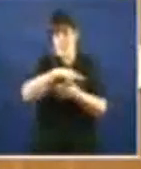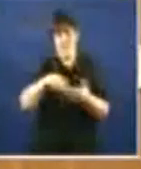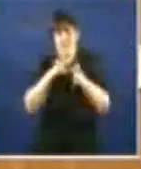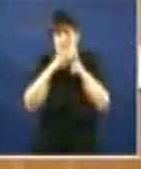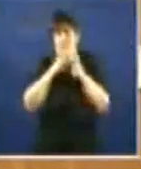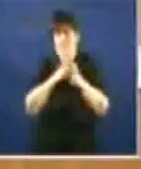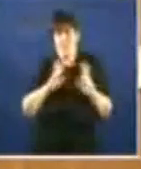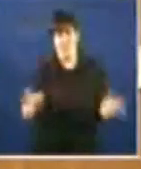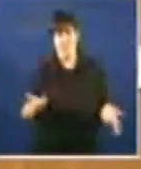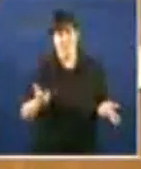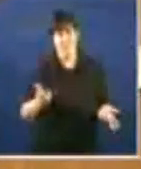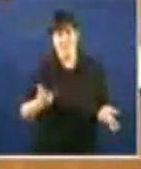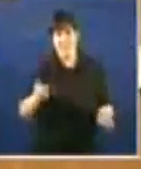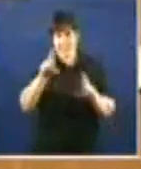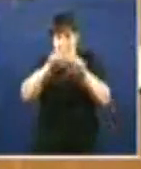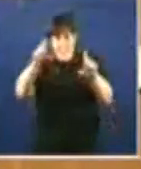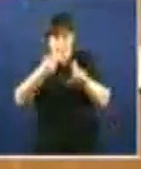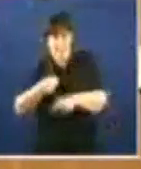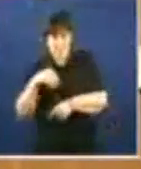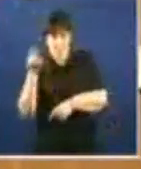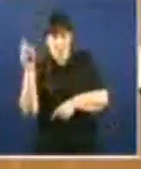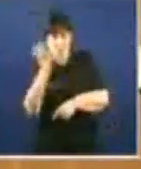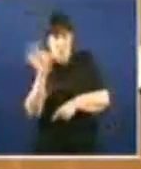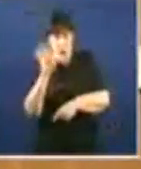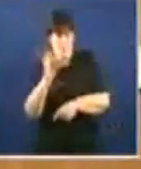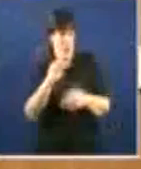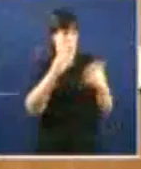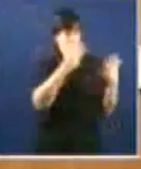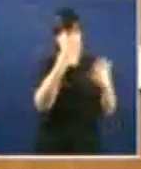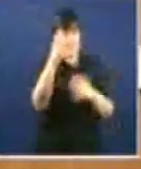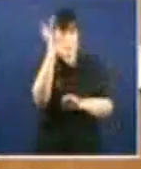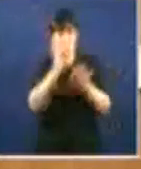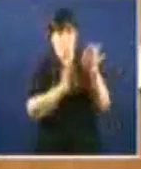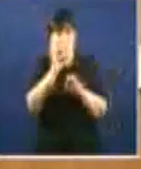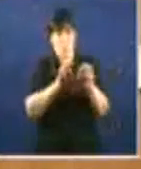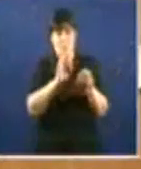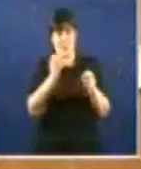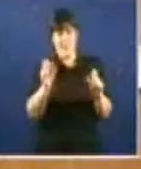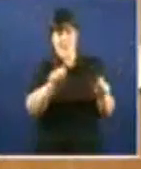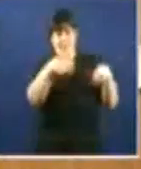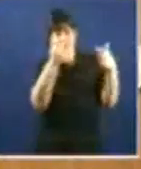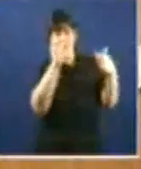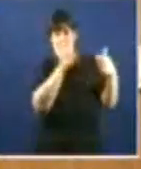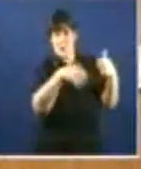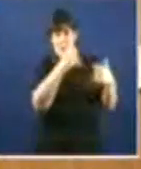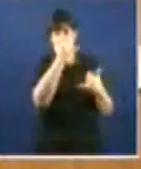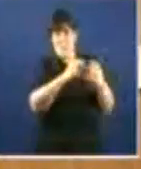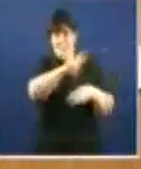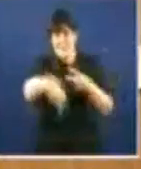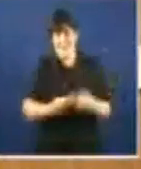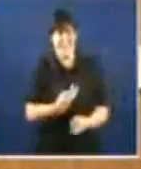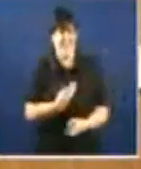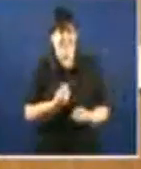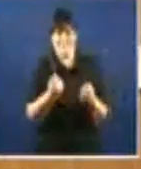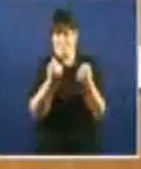xestiona o 85% do lixo, apenas reduce, apenas reutiliza, apenas recicla,